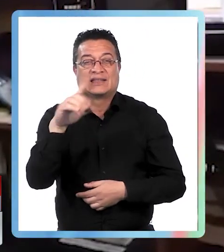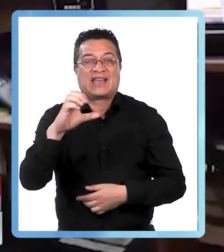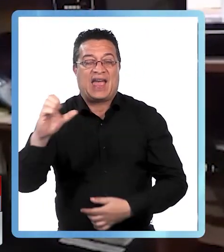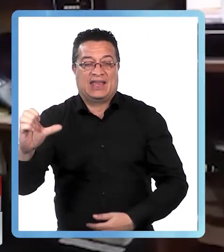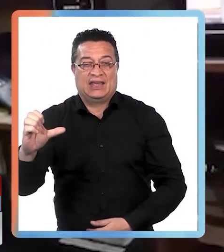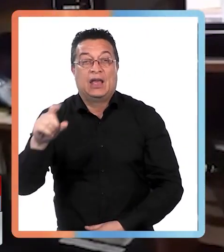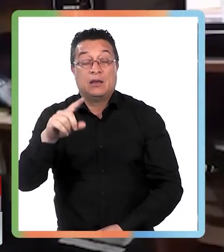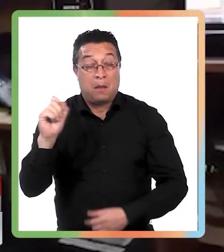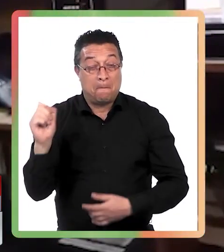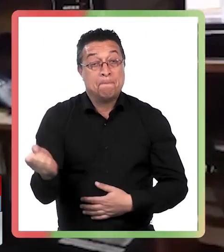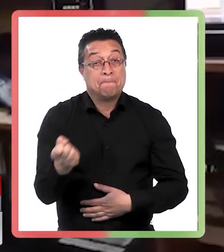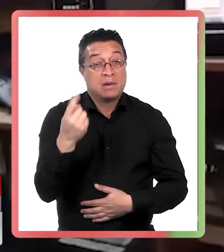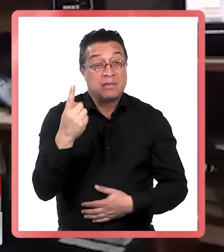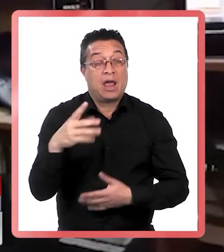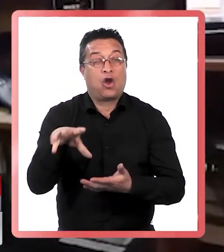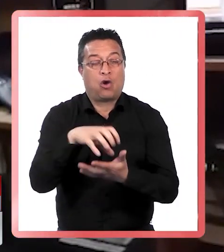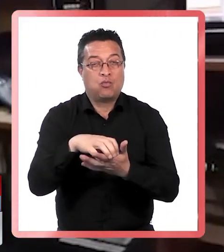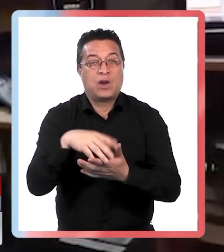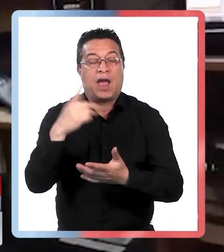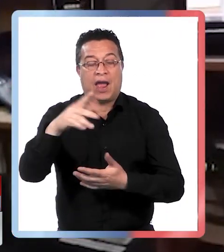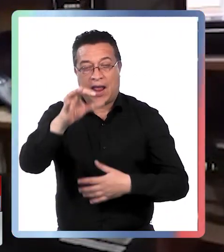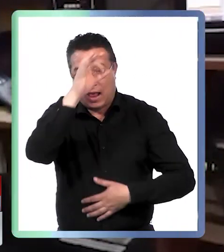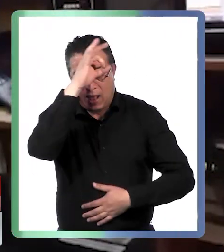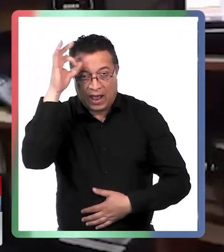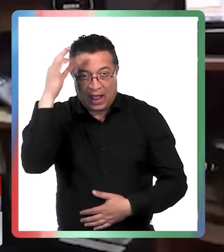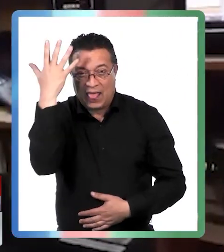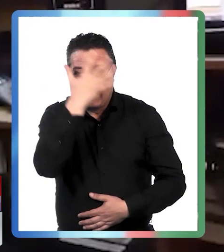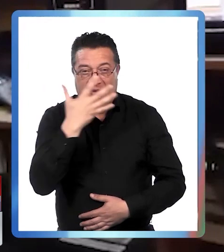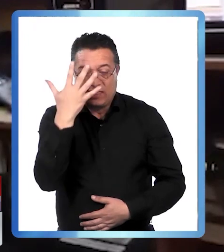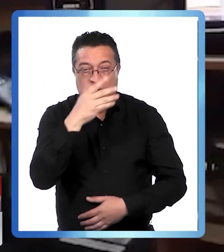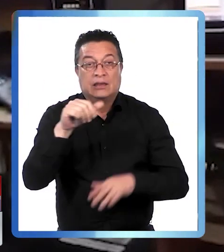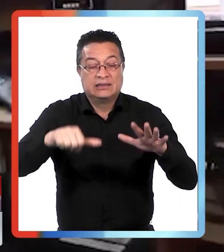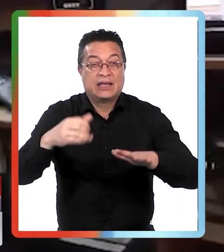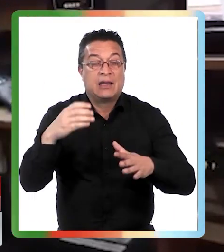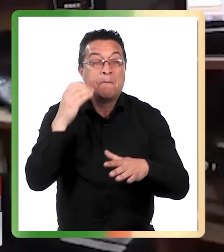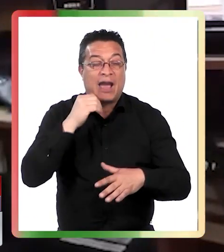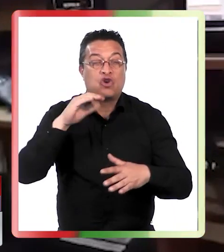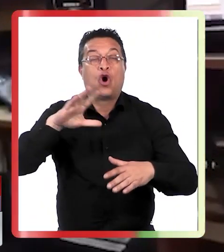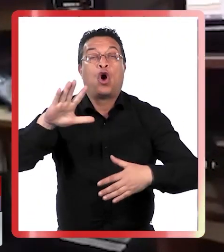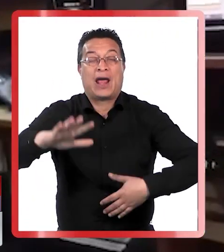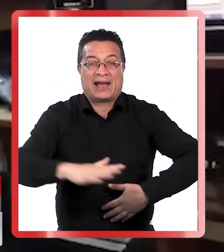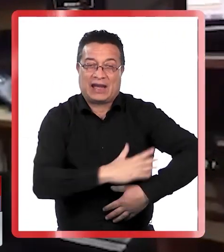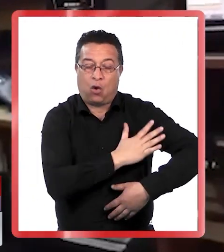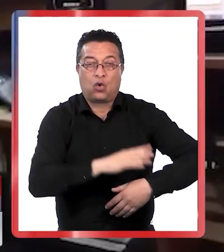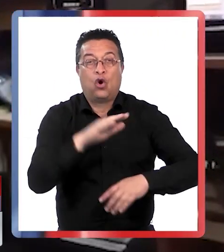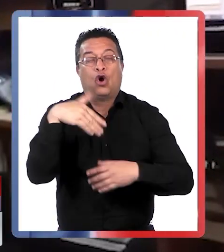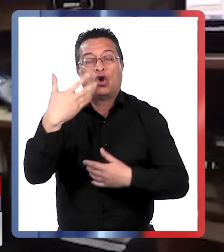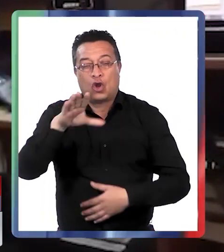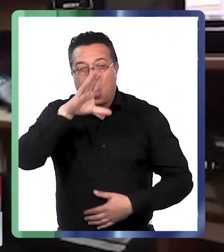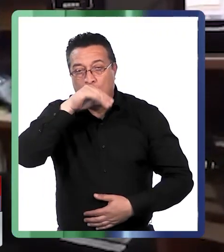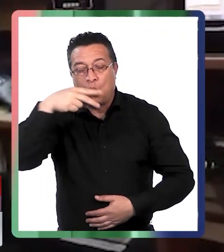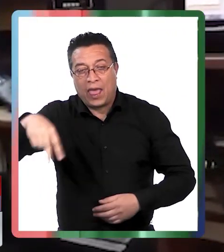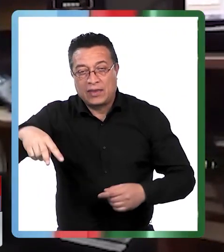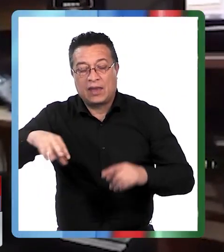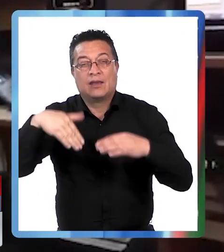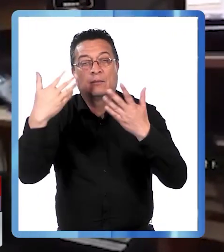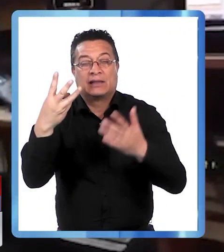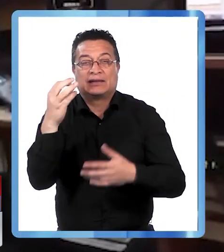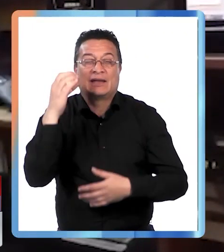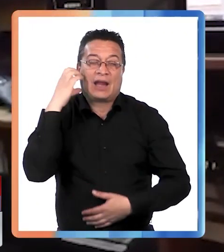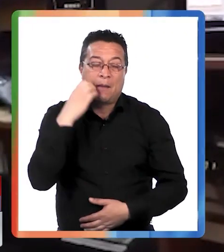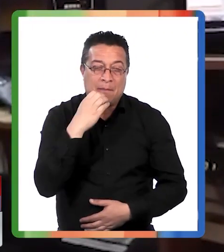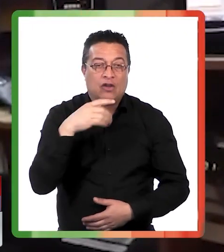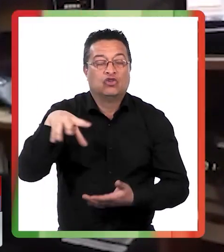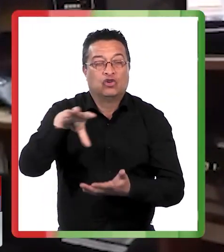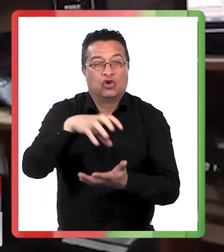SAE realizando la primera en la comuna de Nicantel el 16 de mayo en la comuna de Rauco el 23 en la comuna de Guadagné el